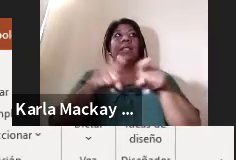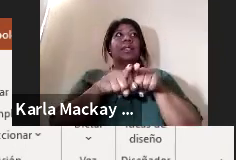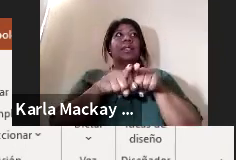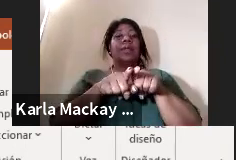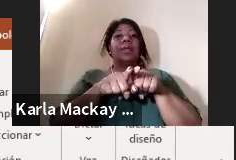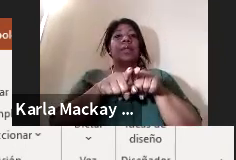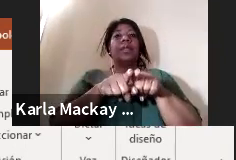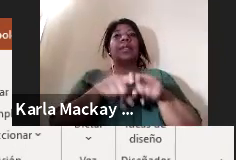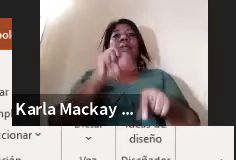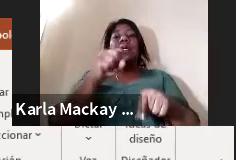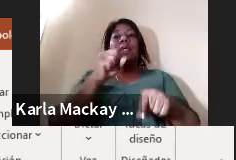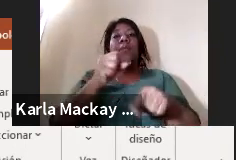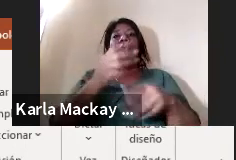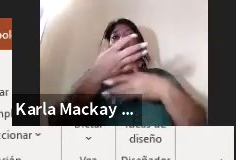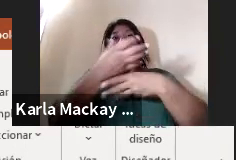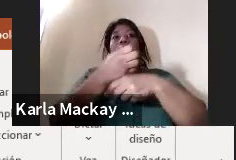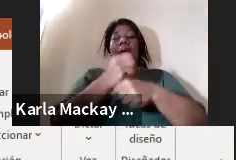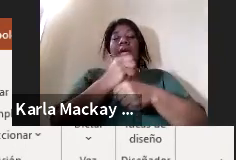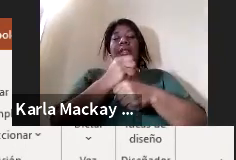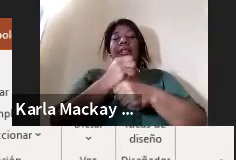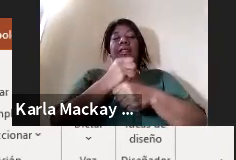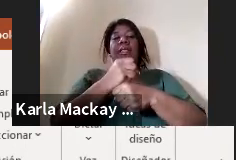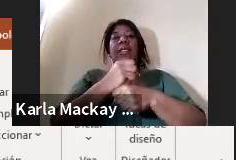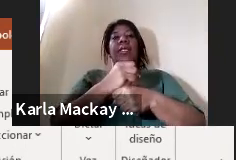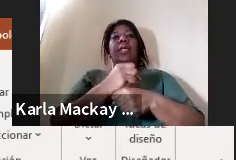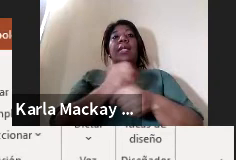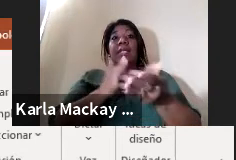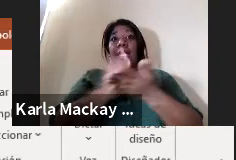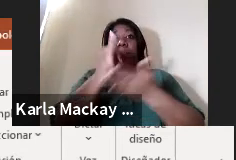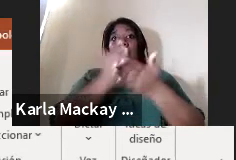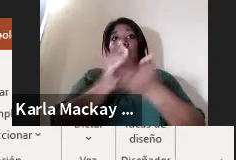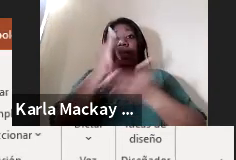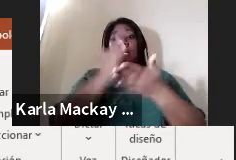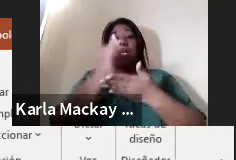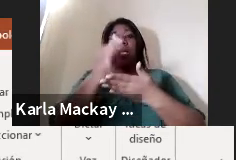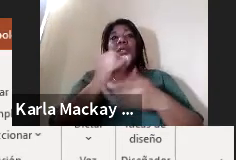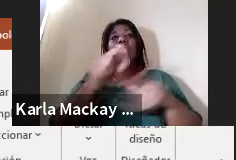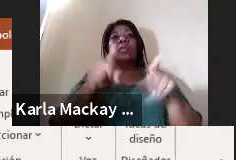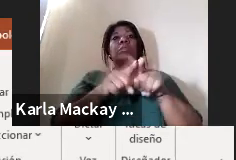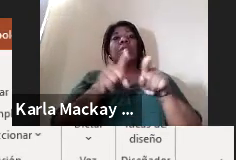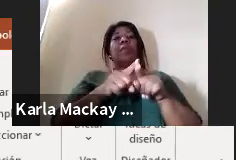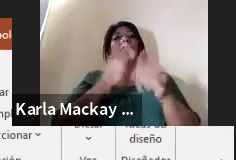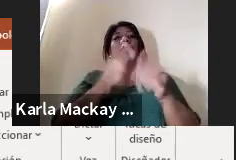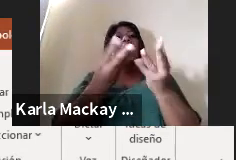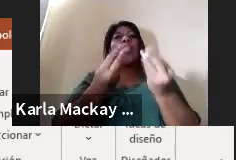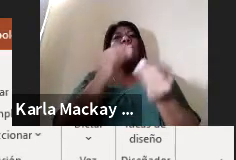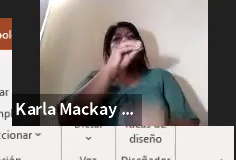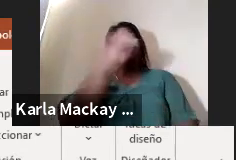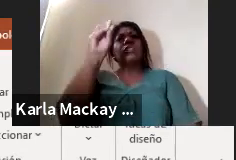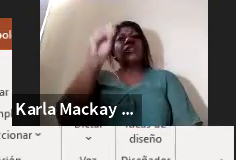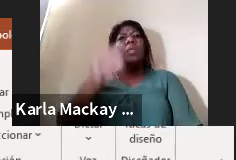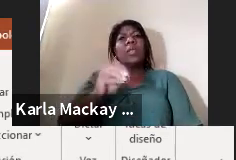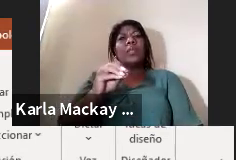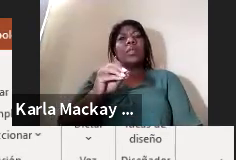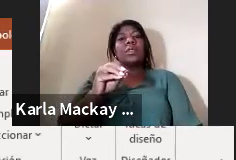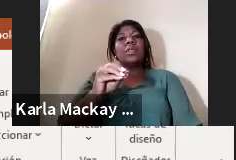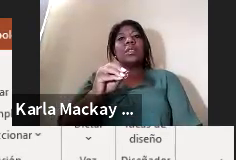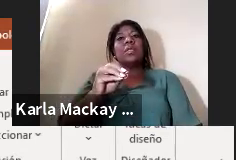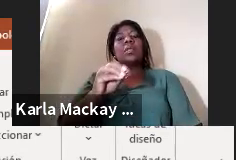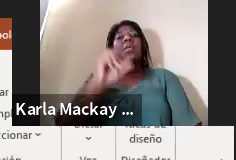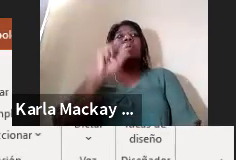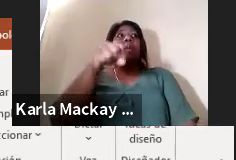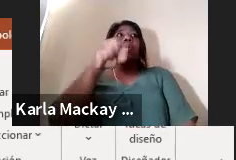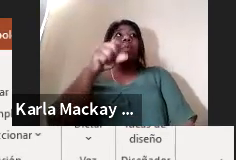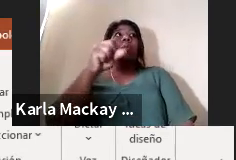han podido desarrollar en cuanto a los porcentajes de producción sí hemos podido tener algunas